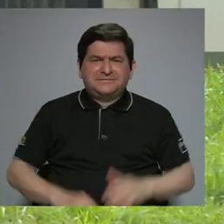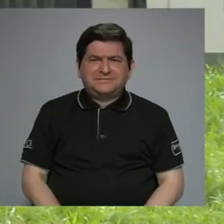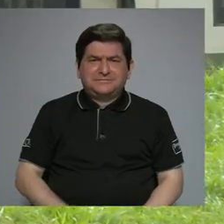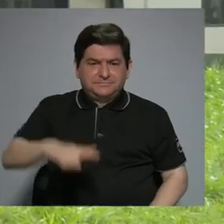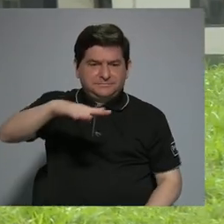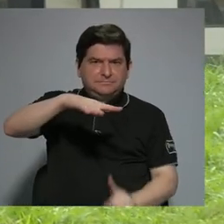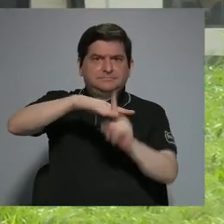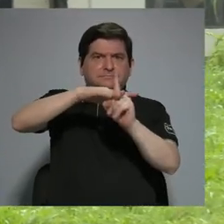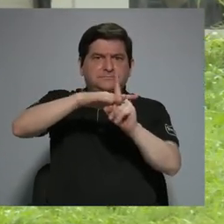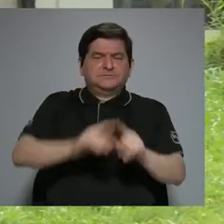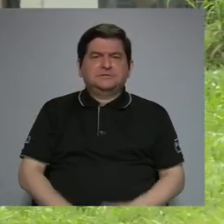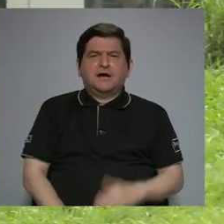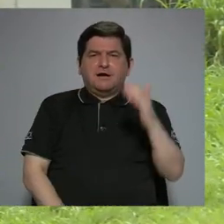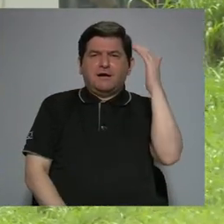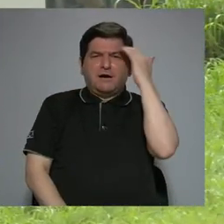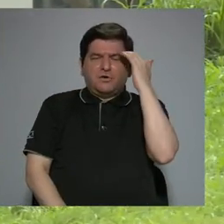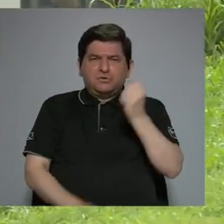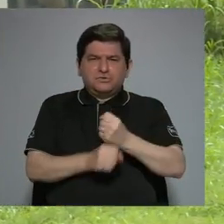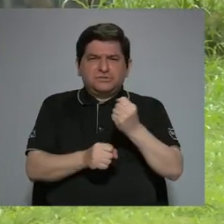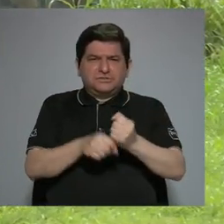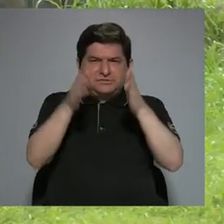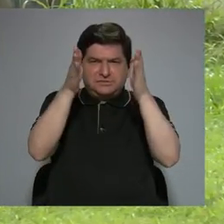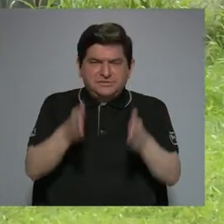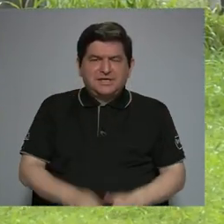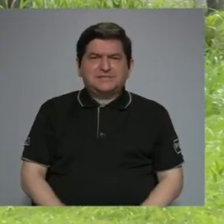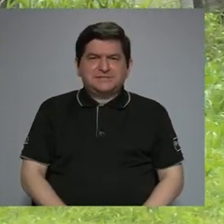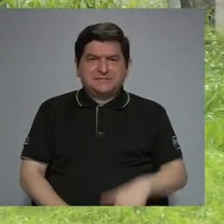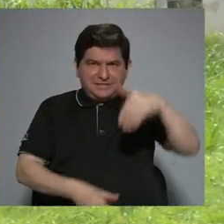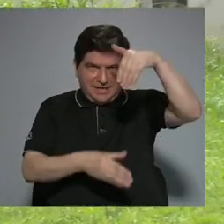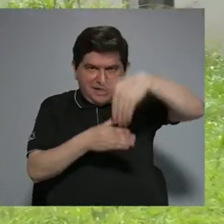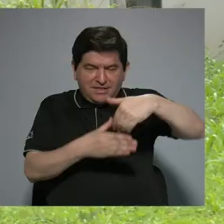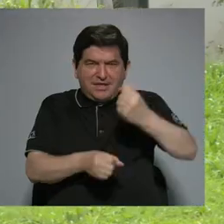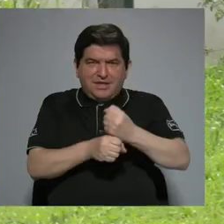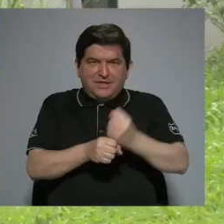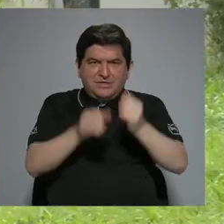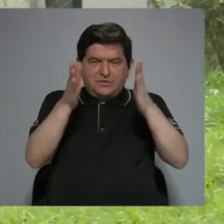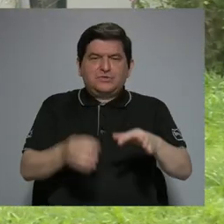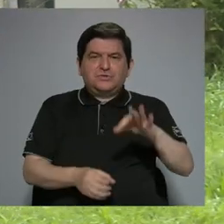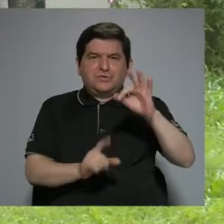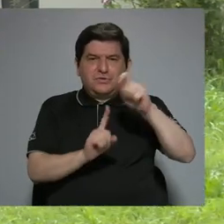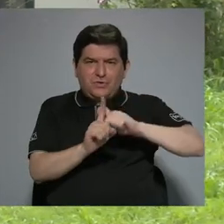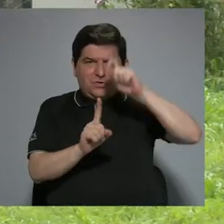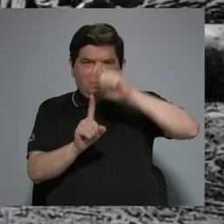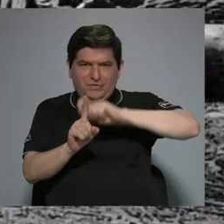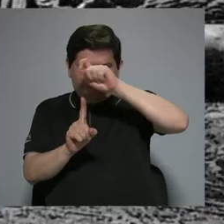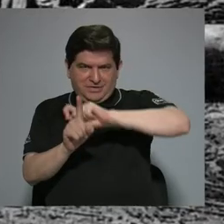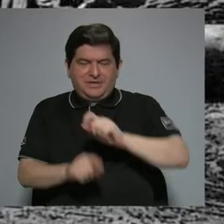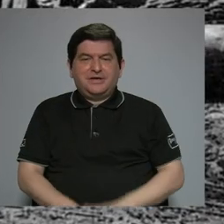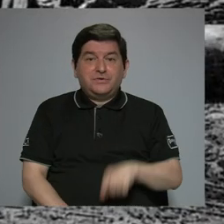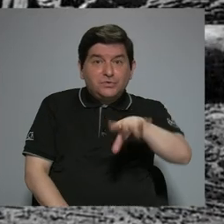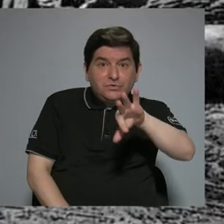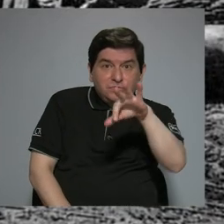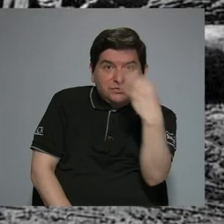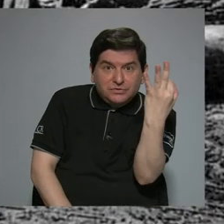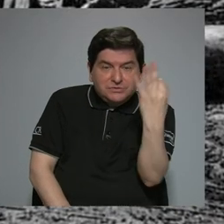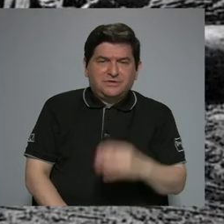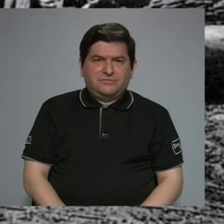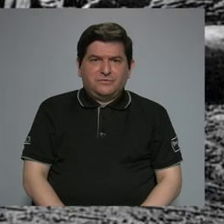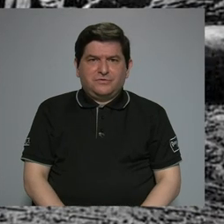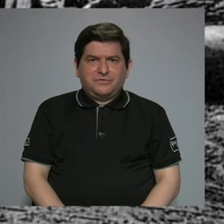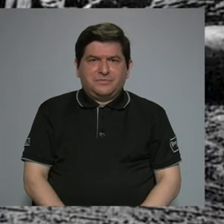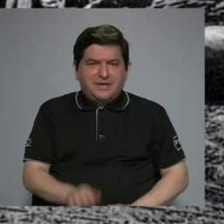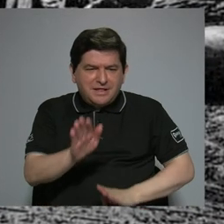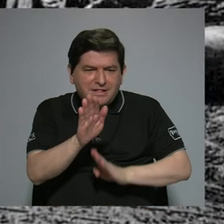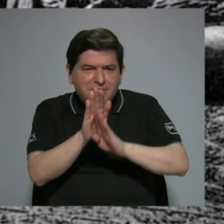aparición de la conciencia obrera en el seno de los trabajadores bananeros. Fue así como se